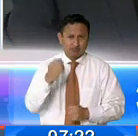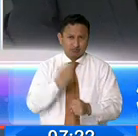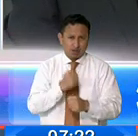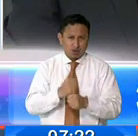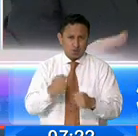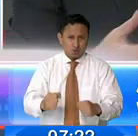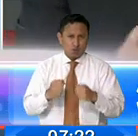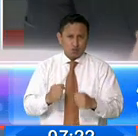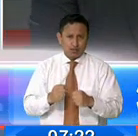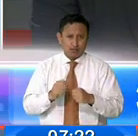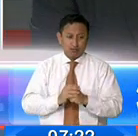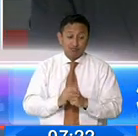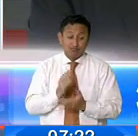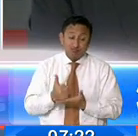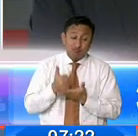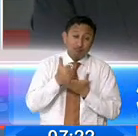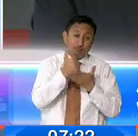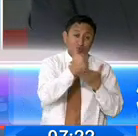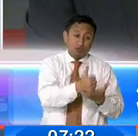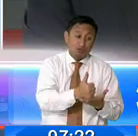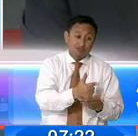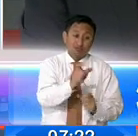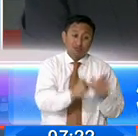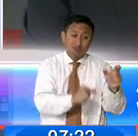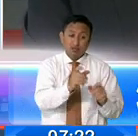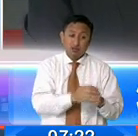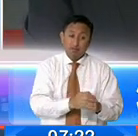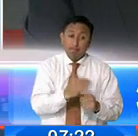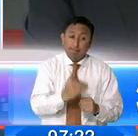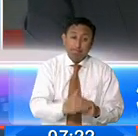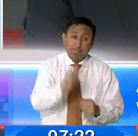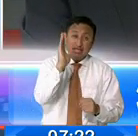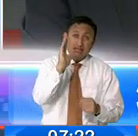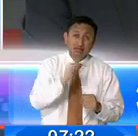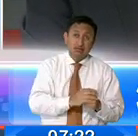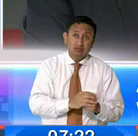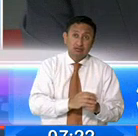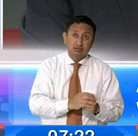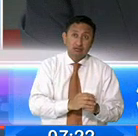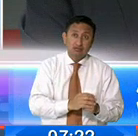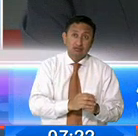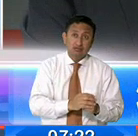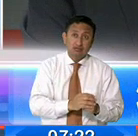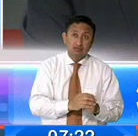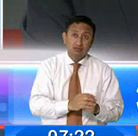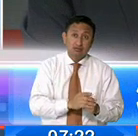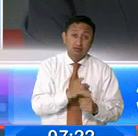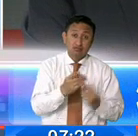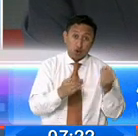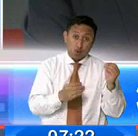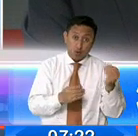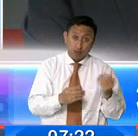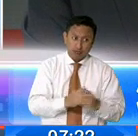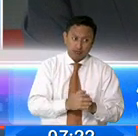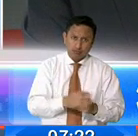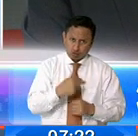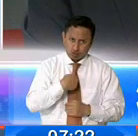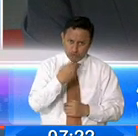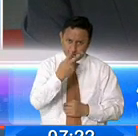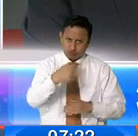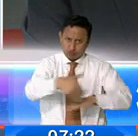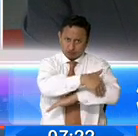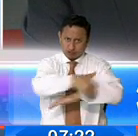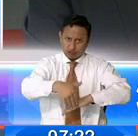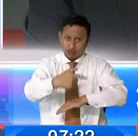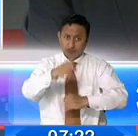abnegado el que hacen el favor de ayudar a esta población que en su gran mayoría, señora viceministra, es joven. Yo he podido ver en las